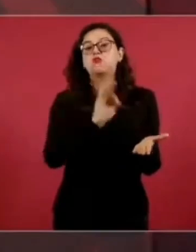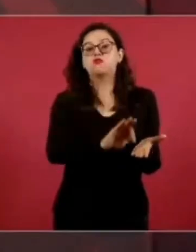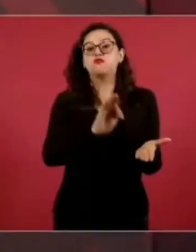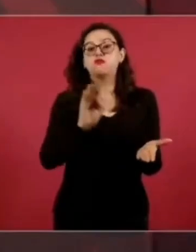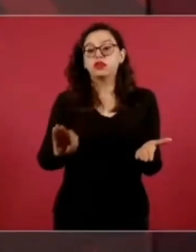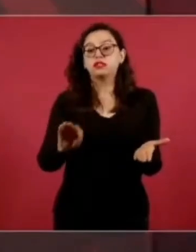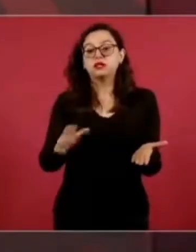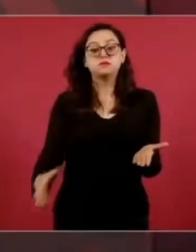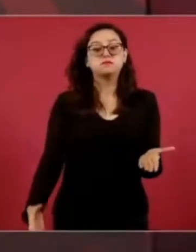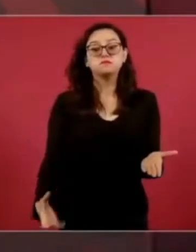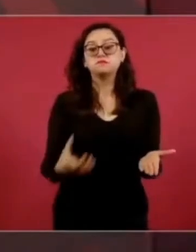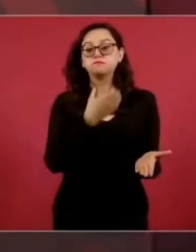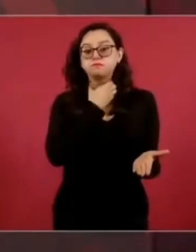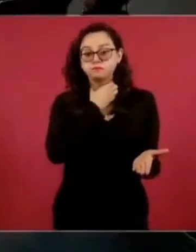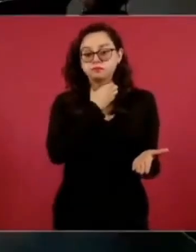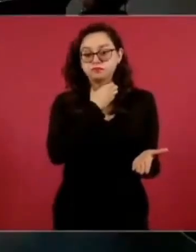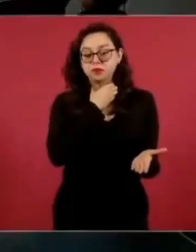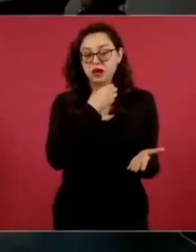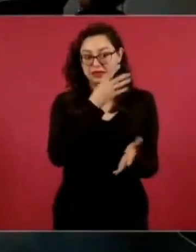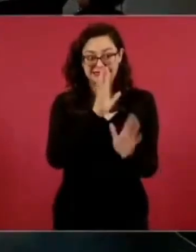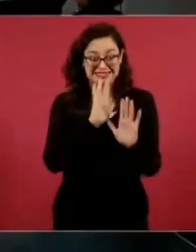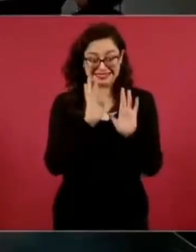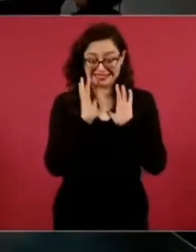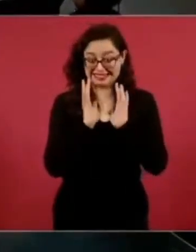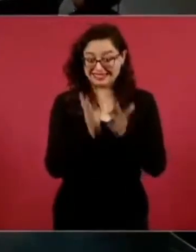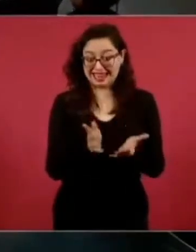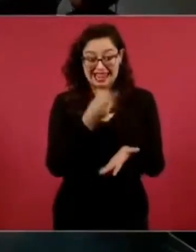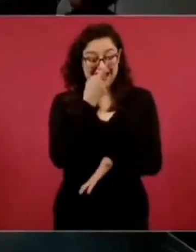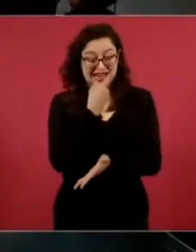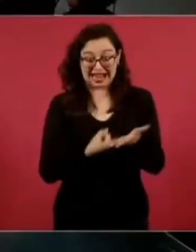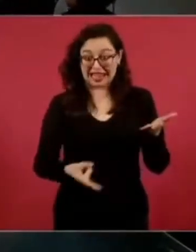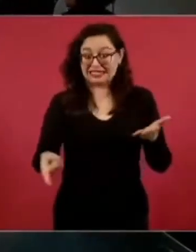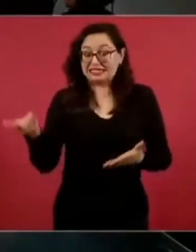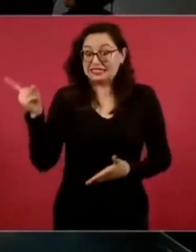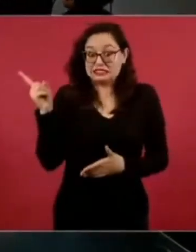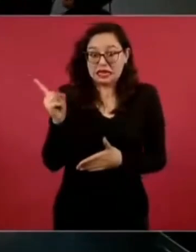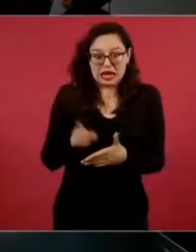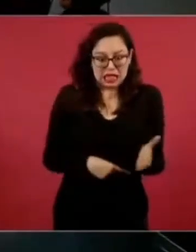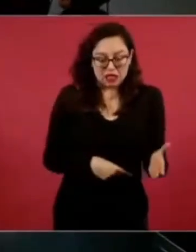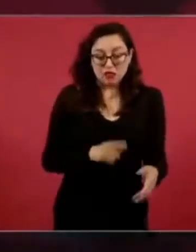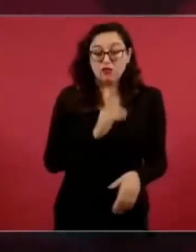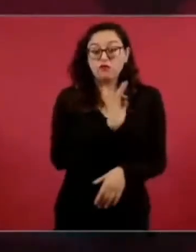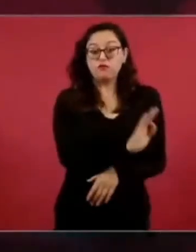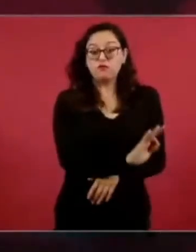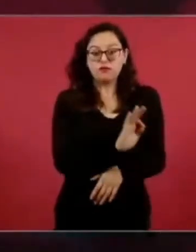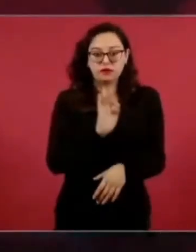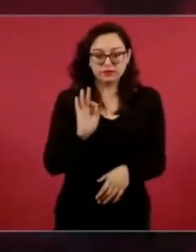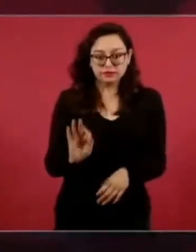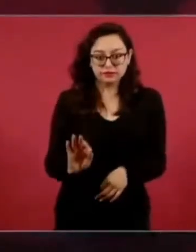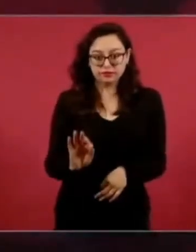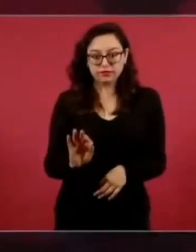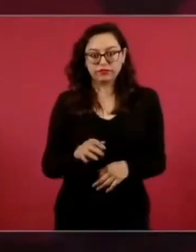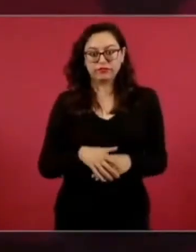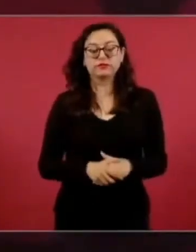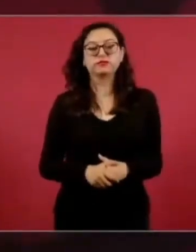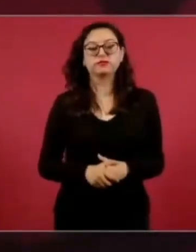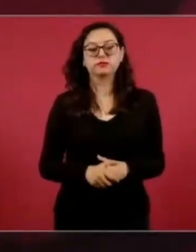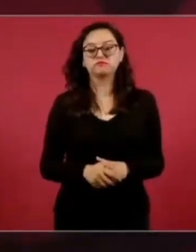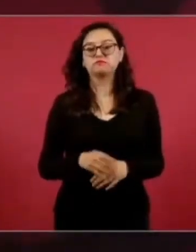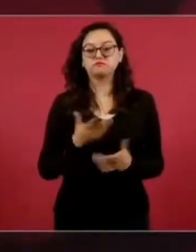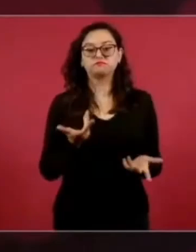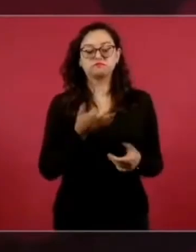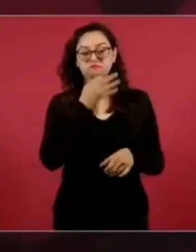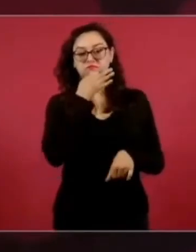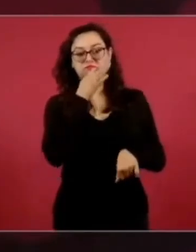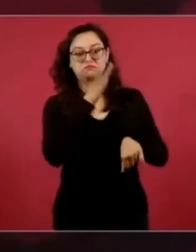Tengo ejemplos, pero no los voy a dar a conocer. Y de repente, pues ya se te canceló el